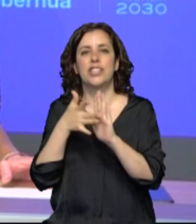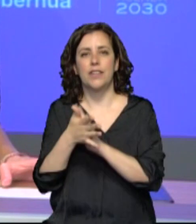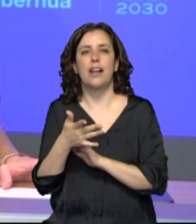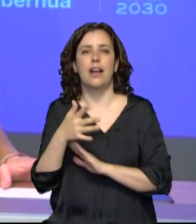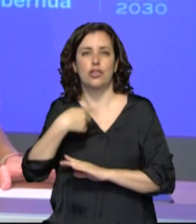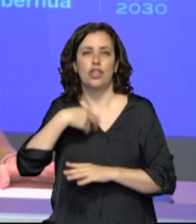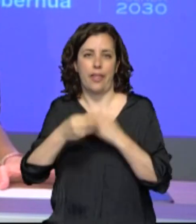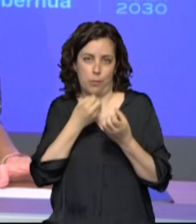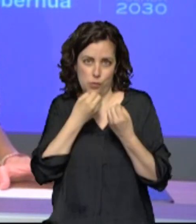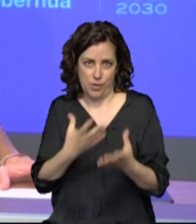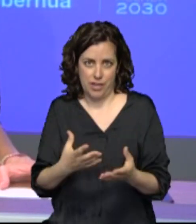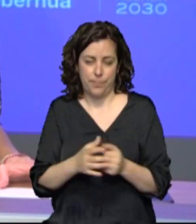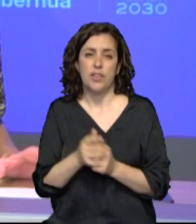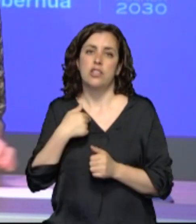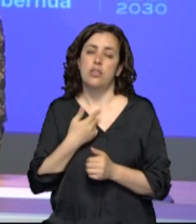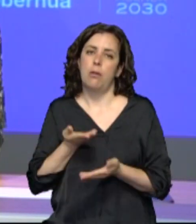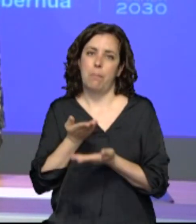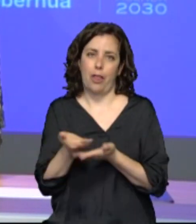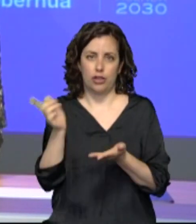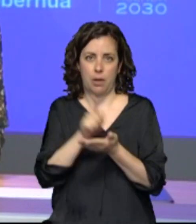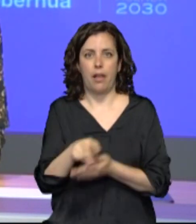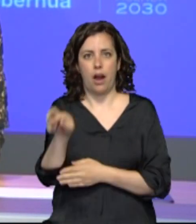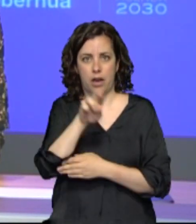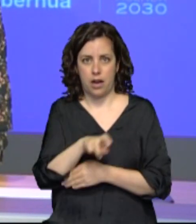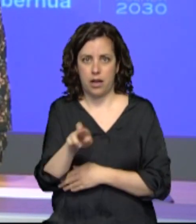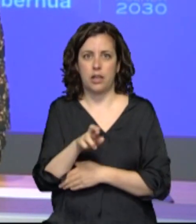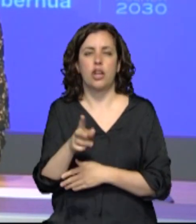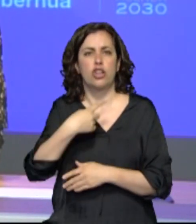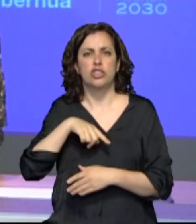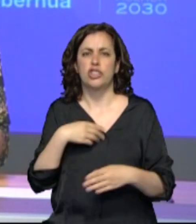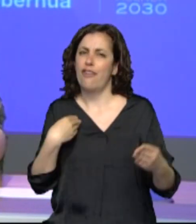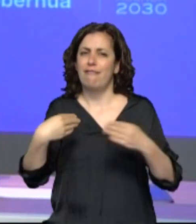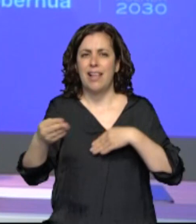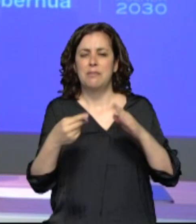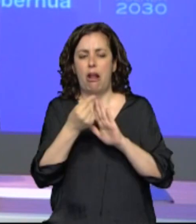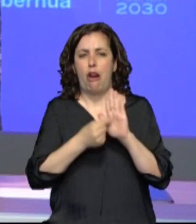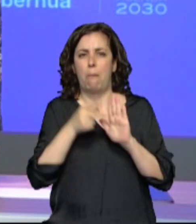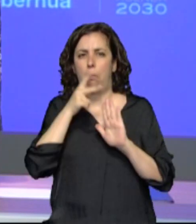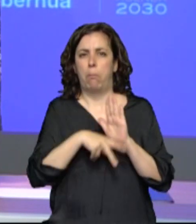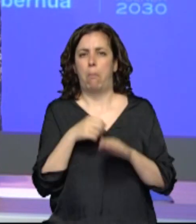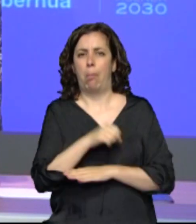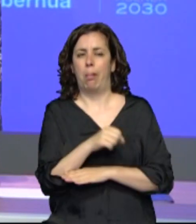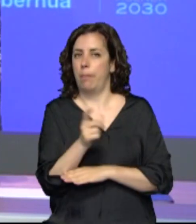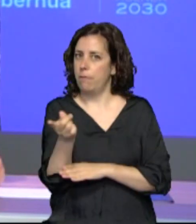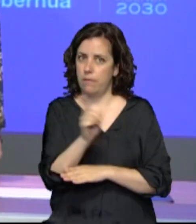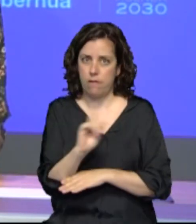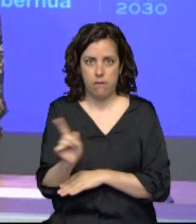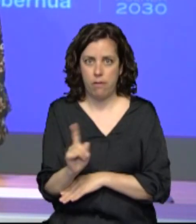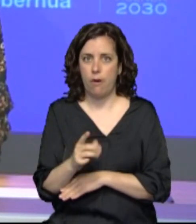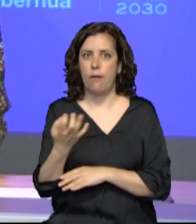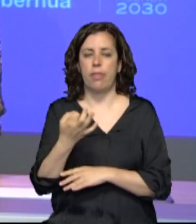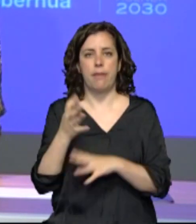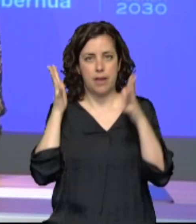y a pesar de ser reiterativa, a no relajarnos en las medidas y en las recomendaciones de